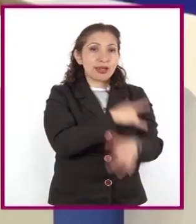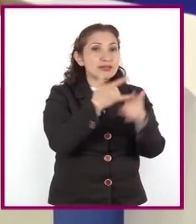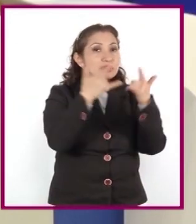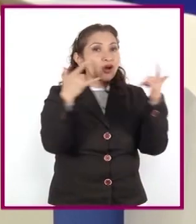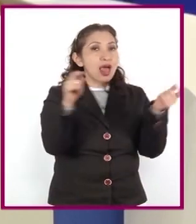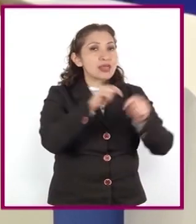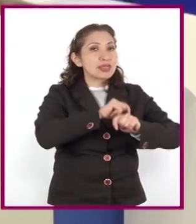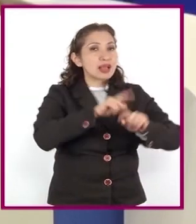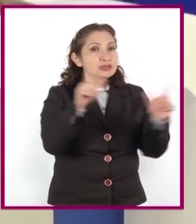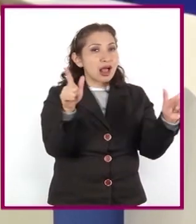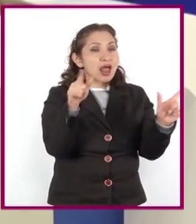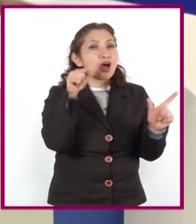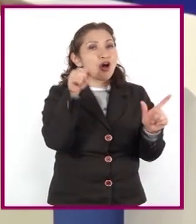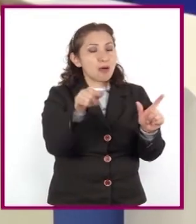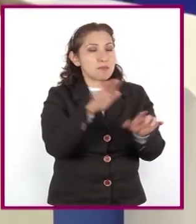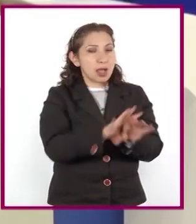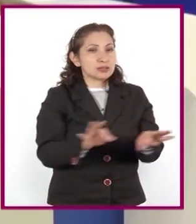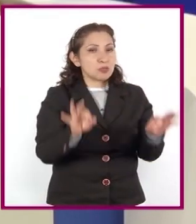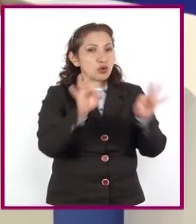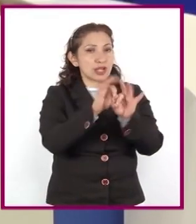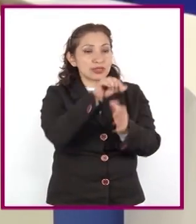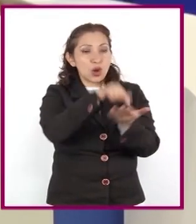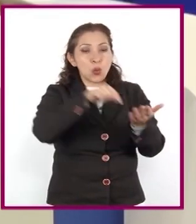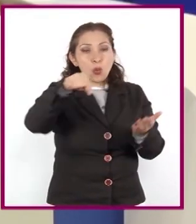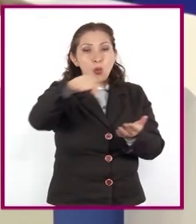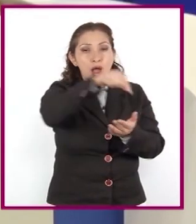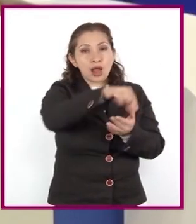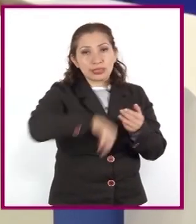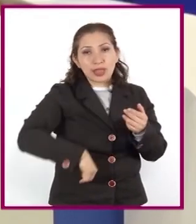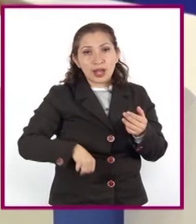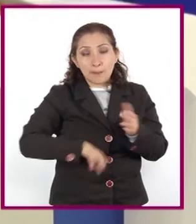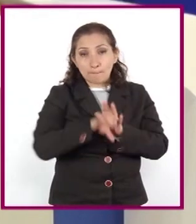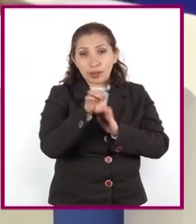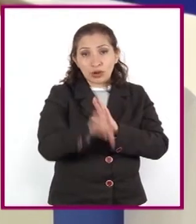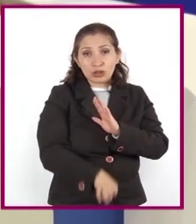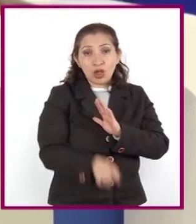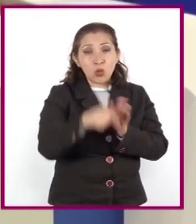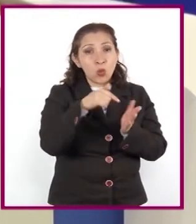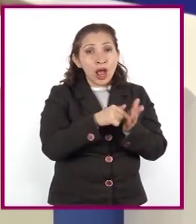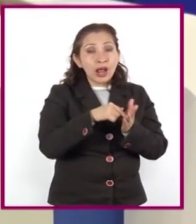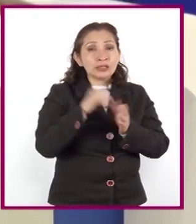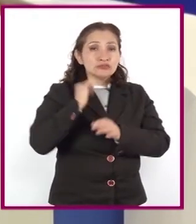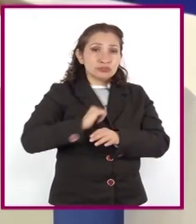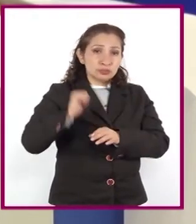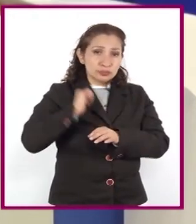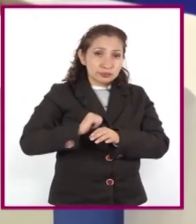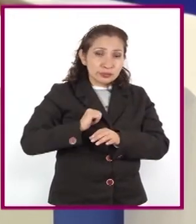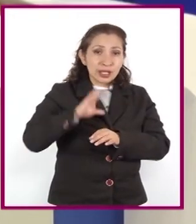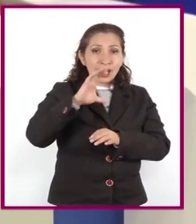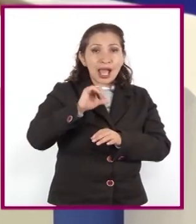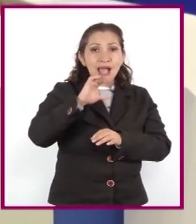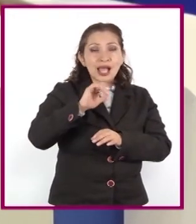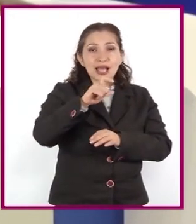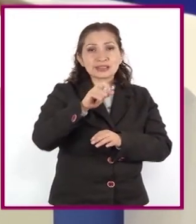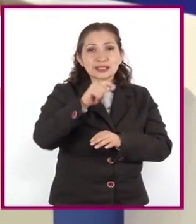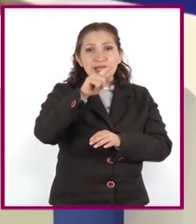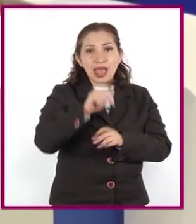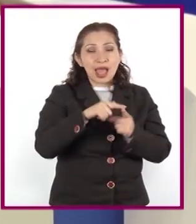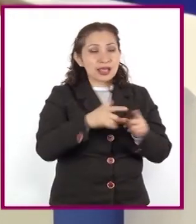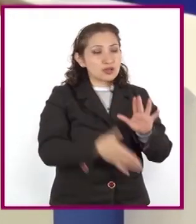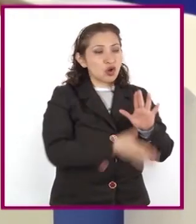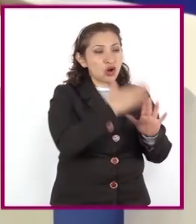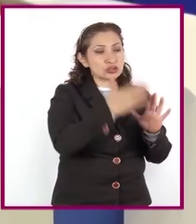de Tlaxcala con los principales lugares de interés, como son los sitios arqueológicos como Cacatla y las